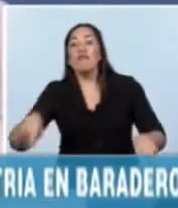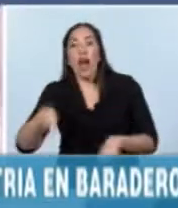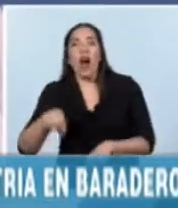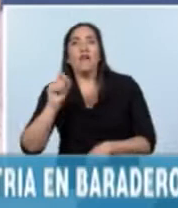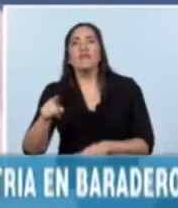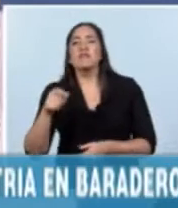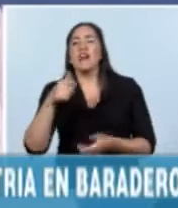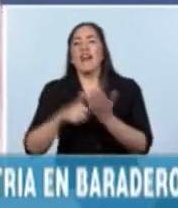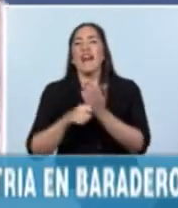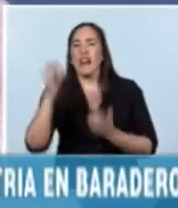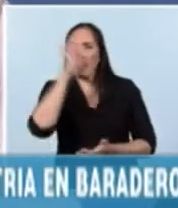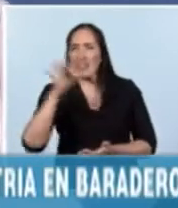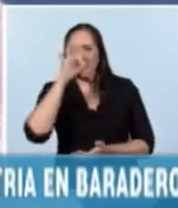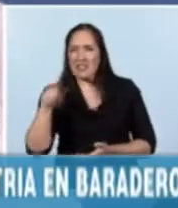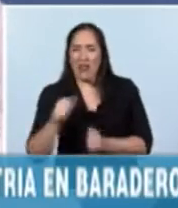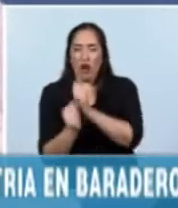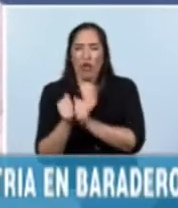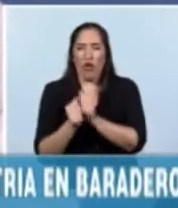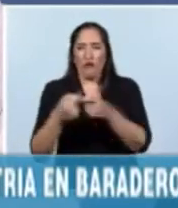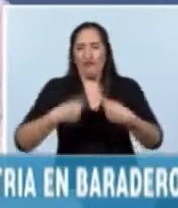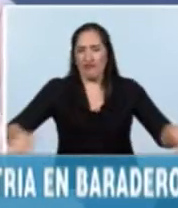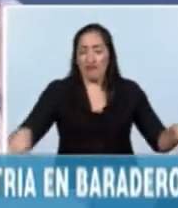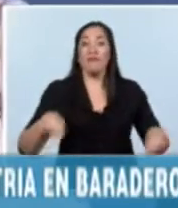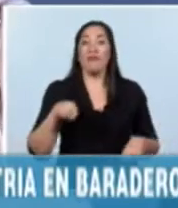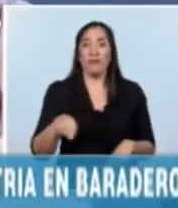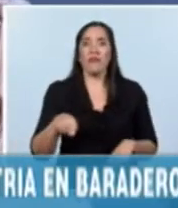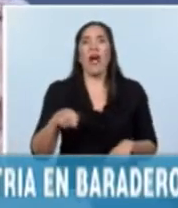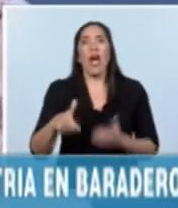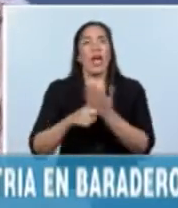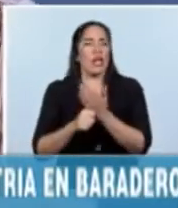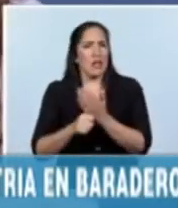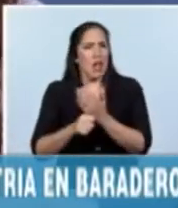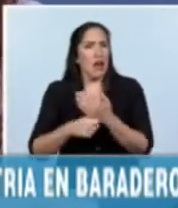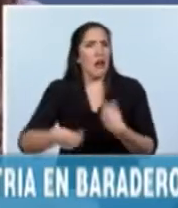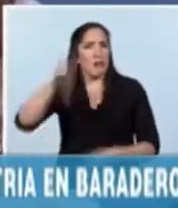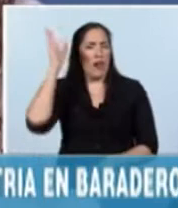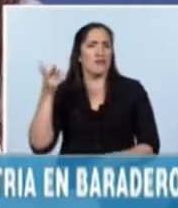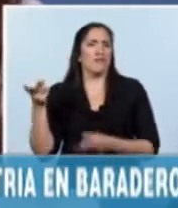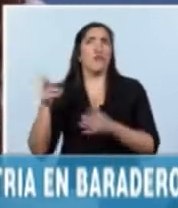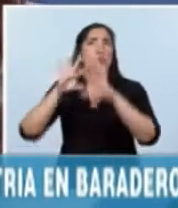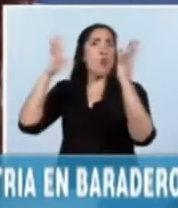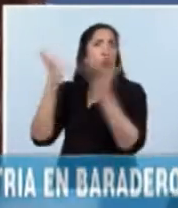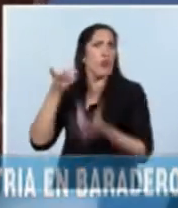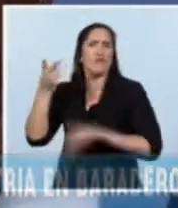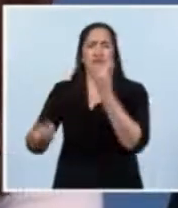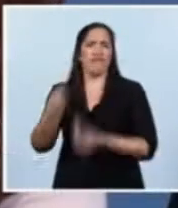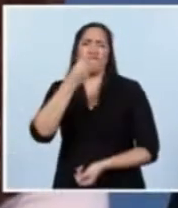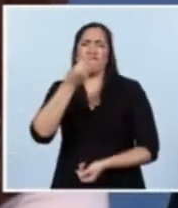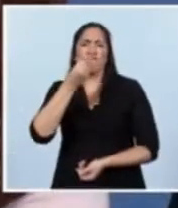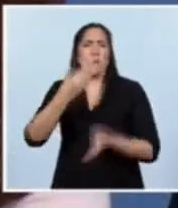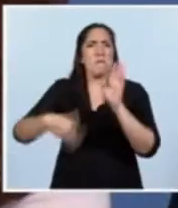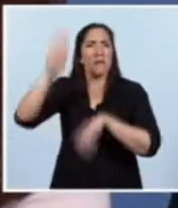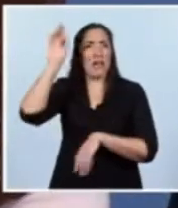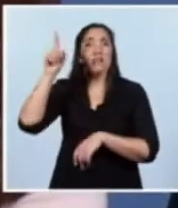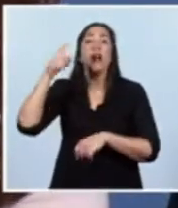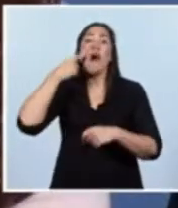El tema de la carne porcina no es una cuestión menor, es la carne de mayor consumo en el mundo, la carne vacuna es